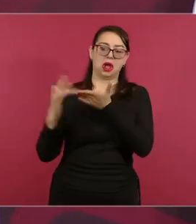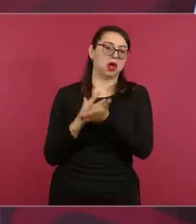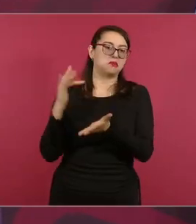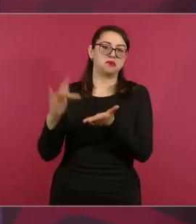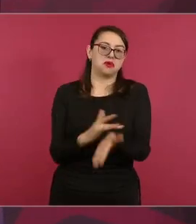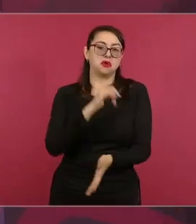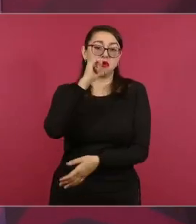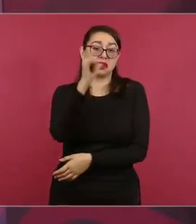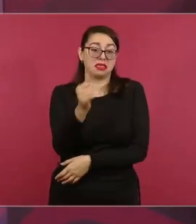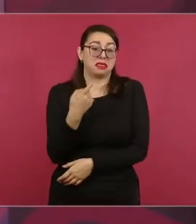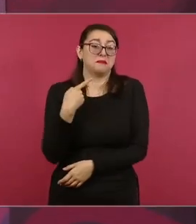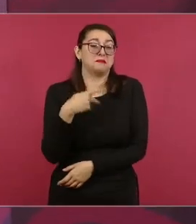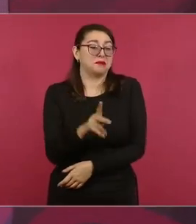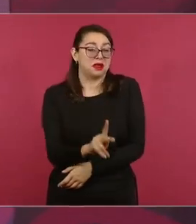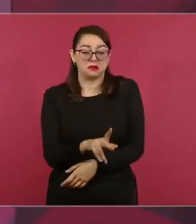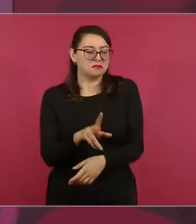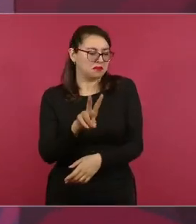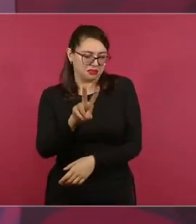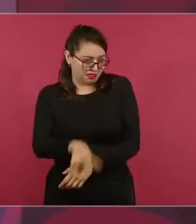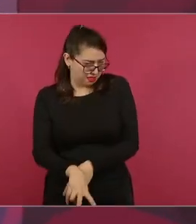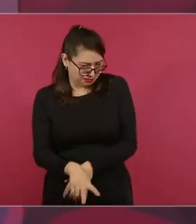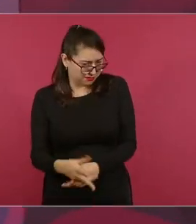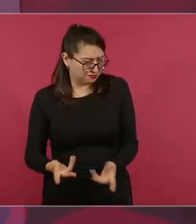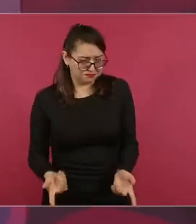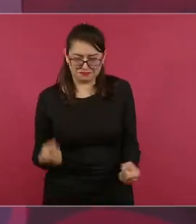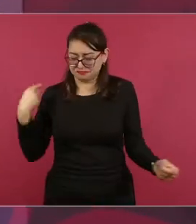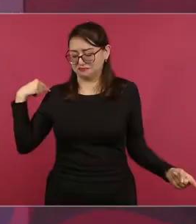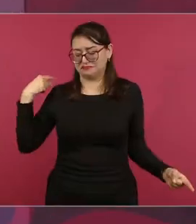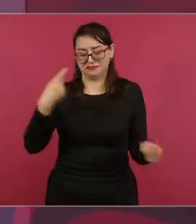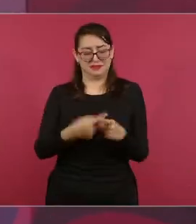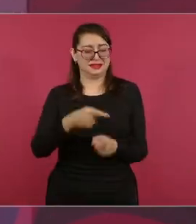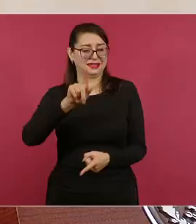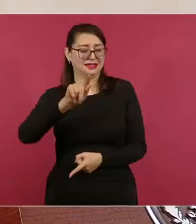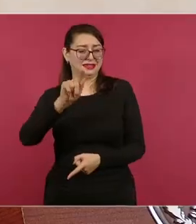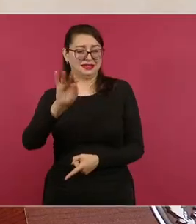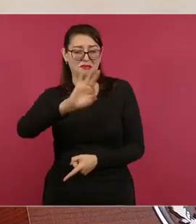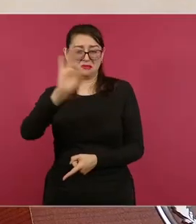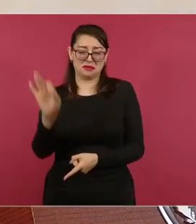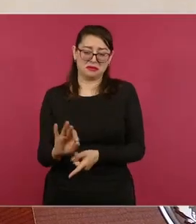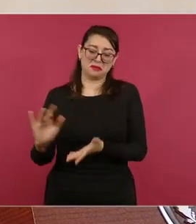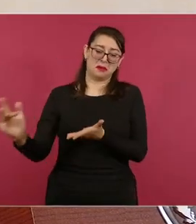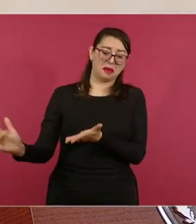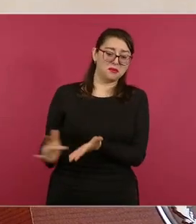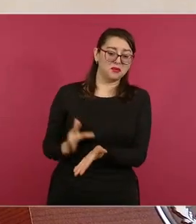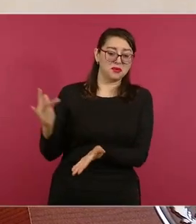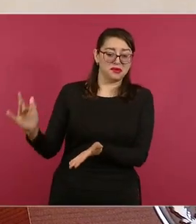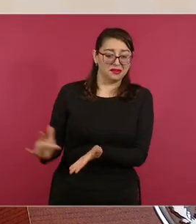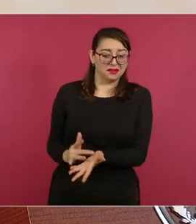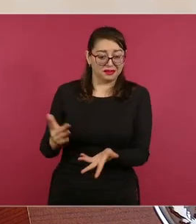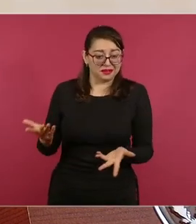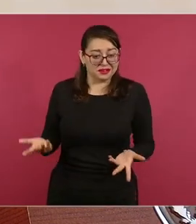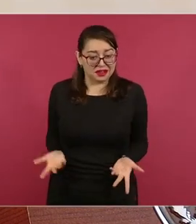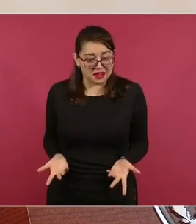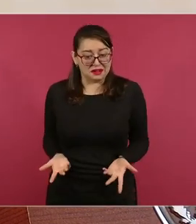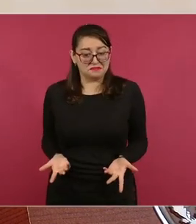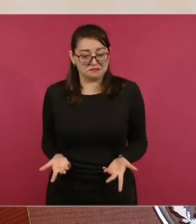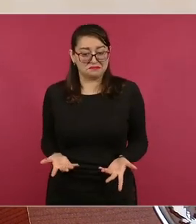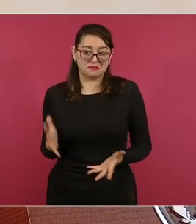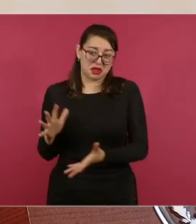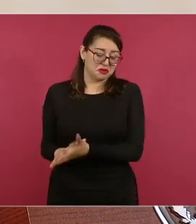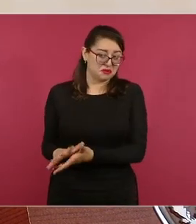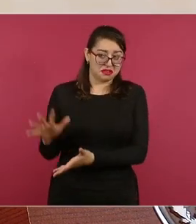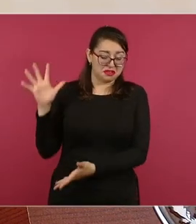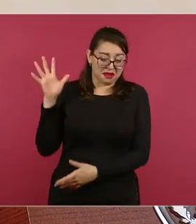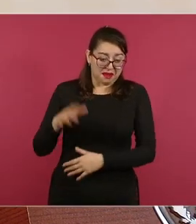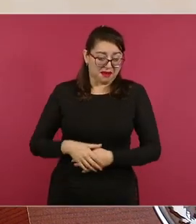pues la mayoría, dicen los corruptos, los miembros